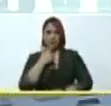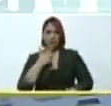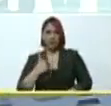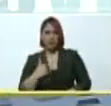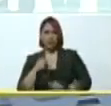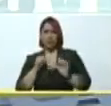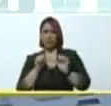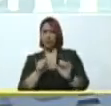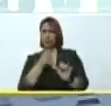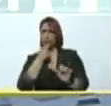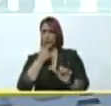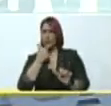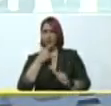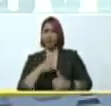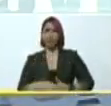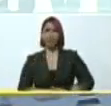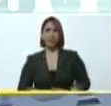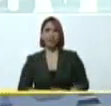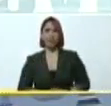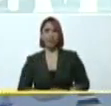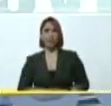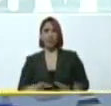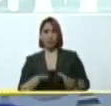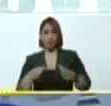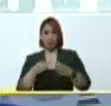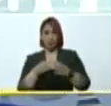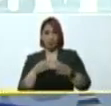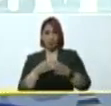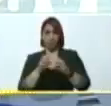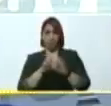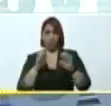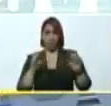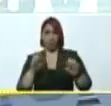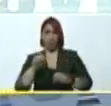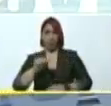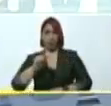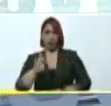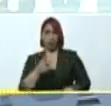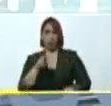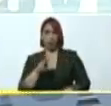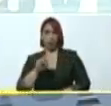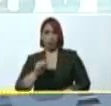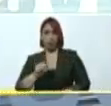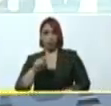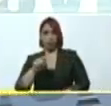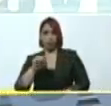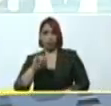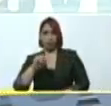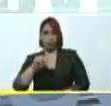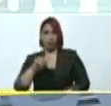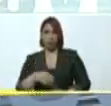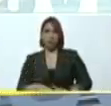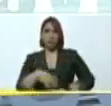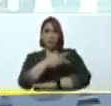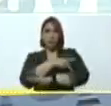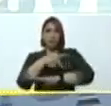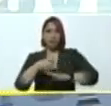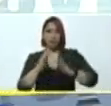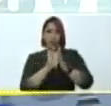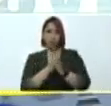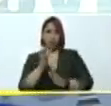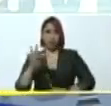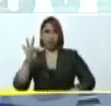quedó hermosísimo. El Complejo Educativo Agustín Codazzi, allá en la parroquia San Fernando.